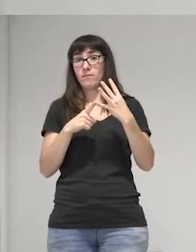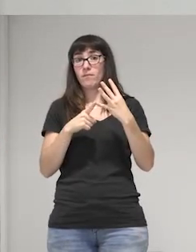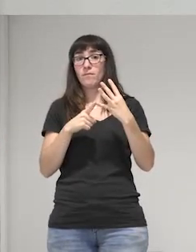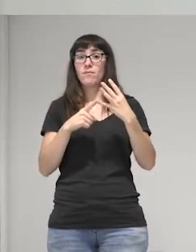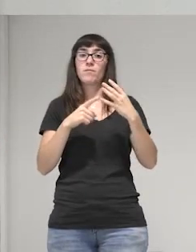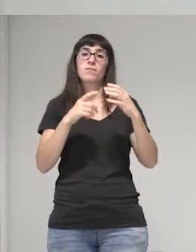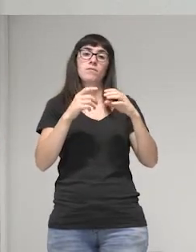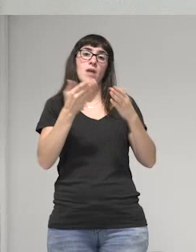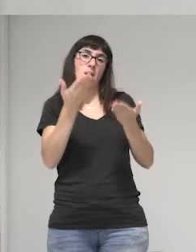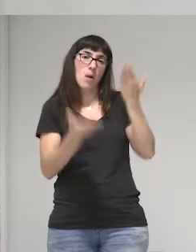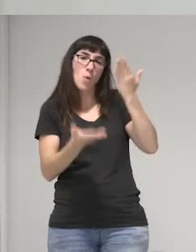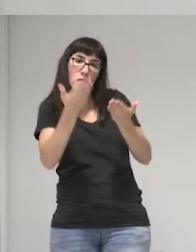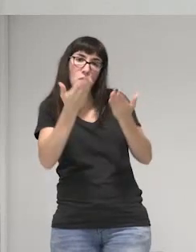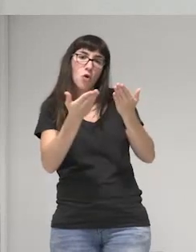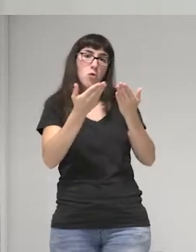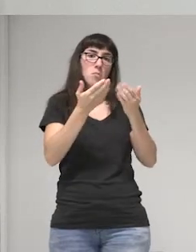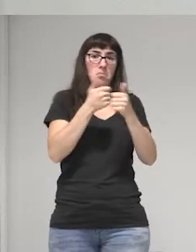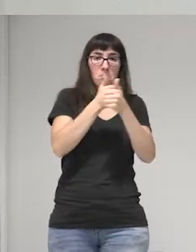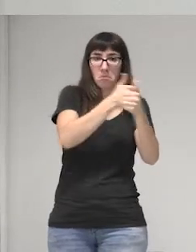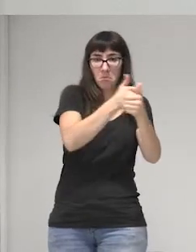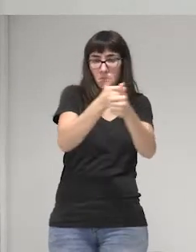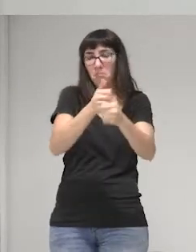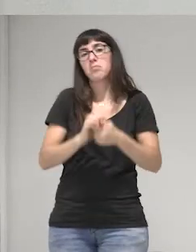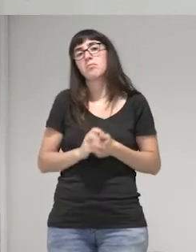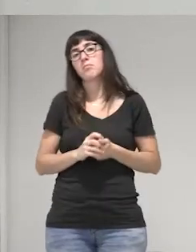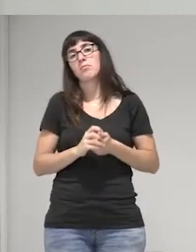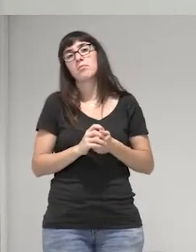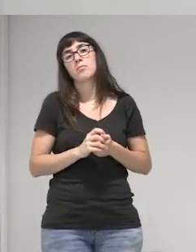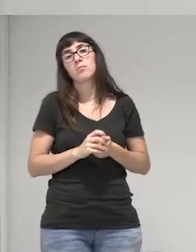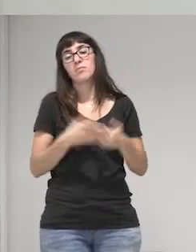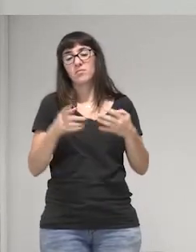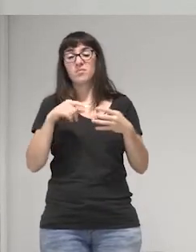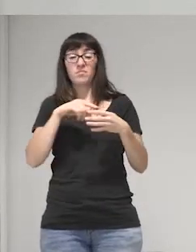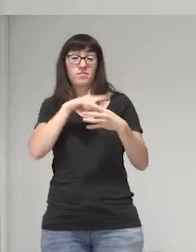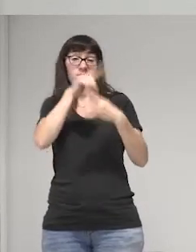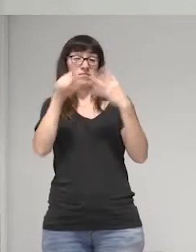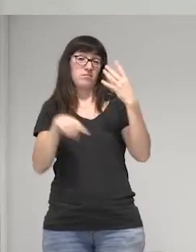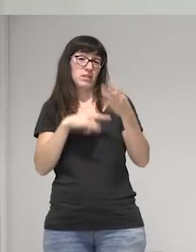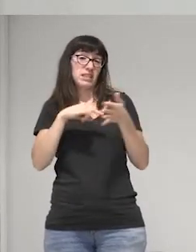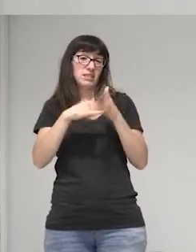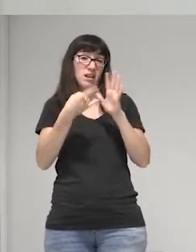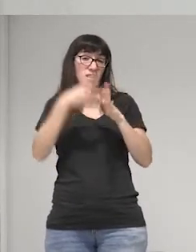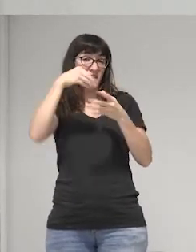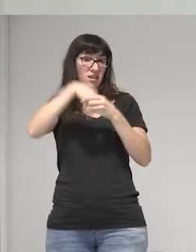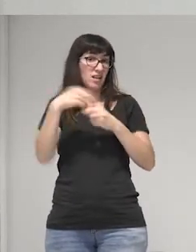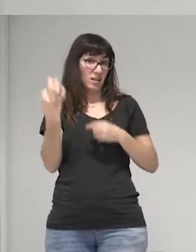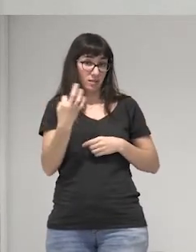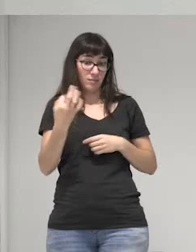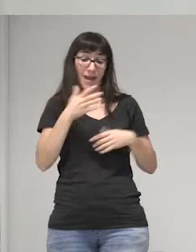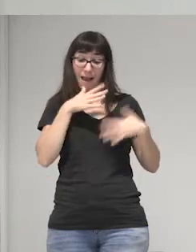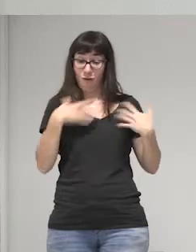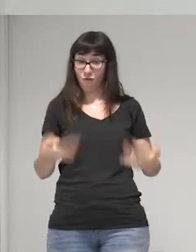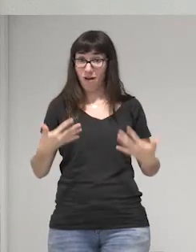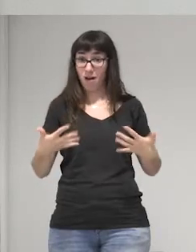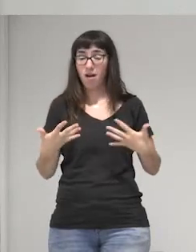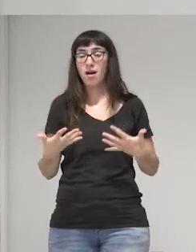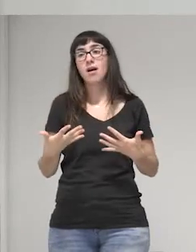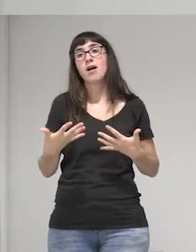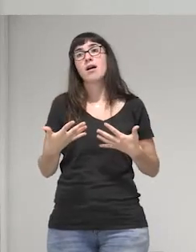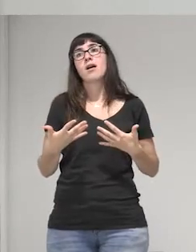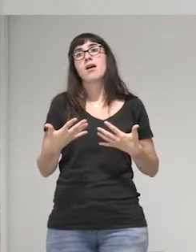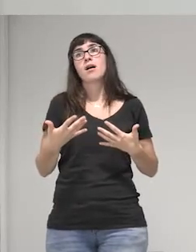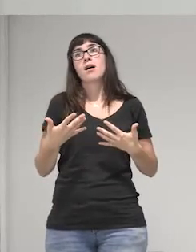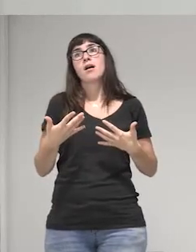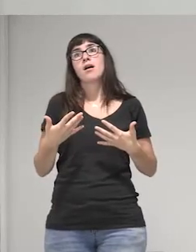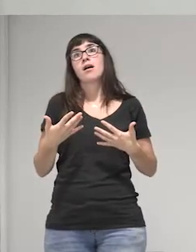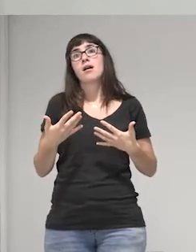y bueno que hacemos en esta estrategia actualmente en el primer en